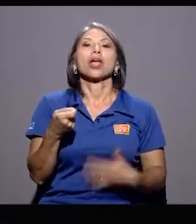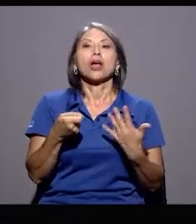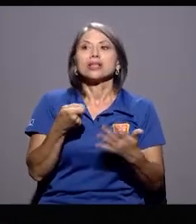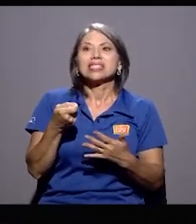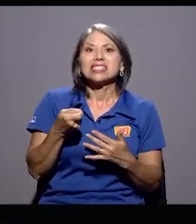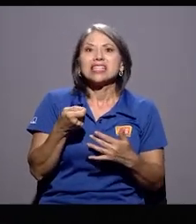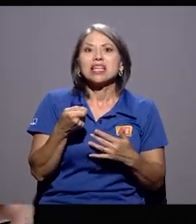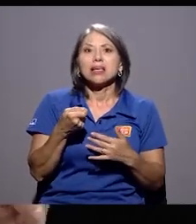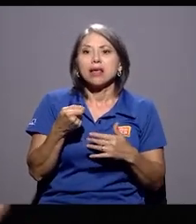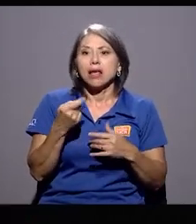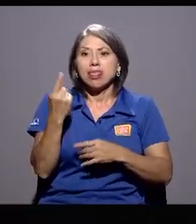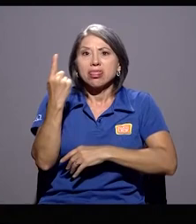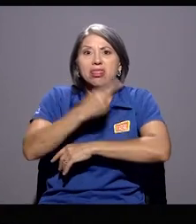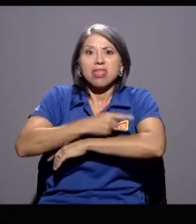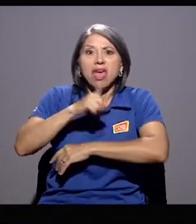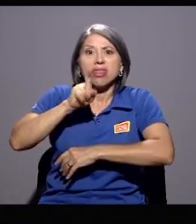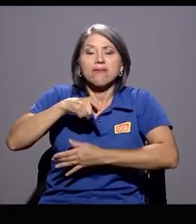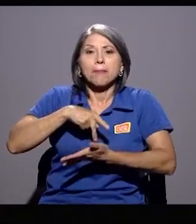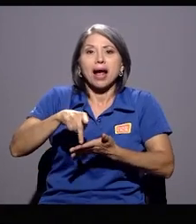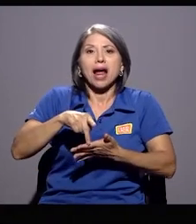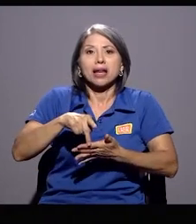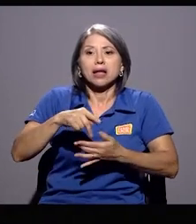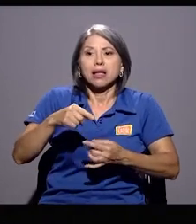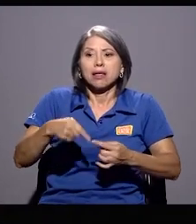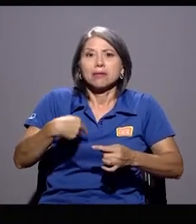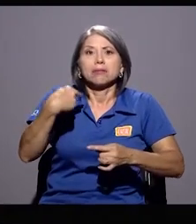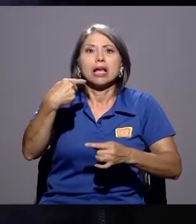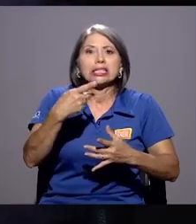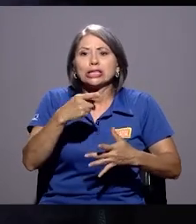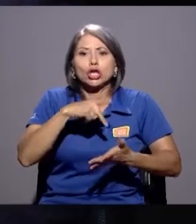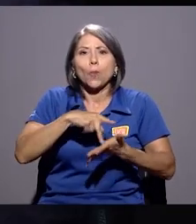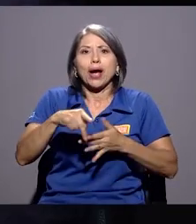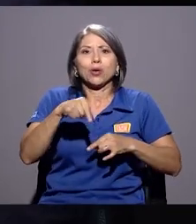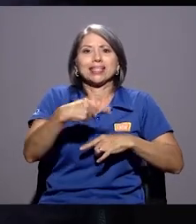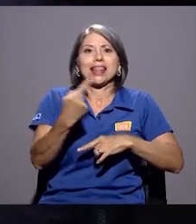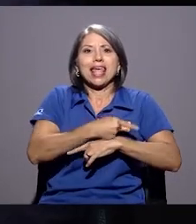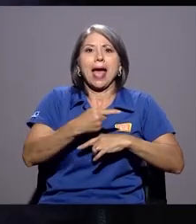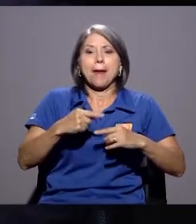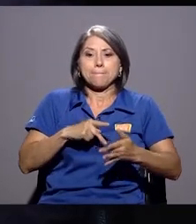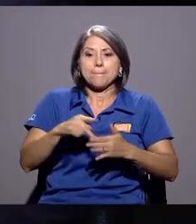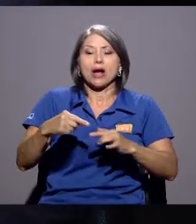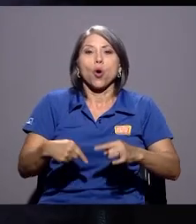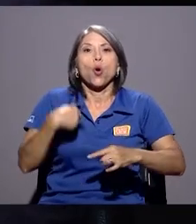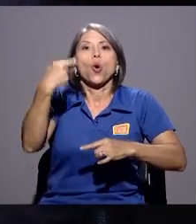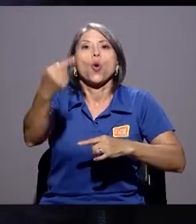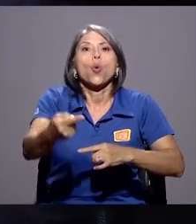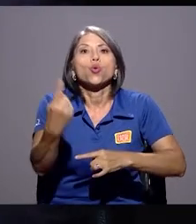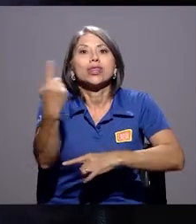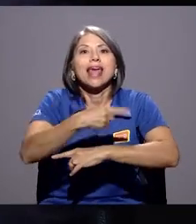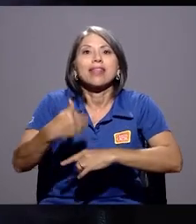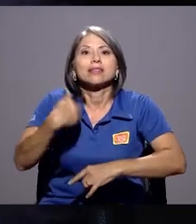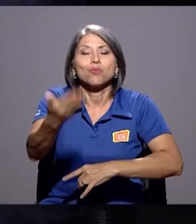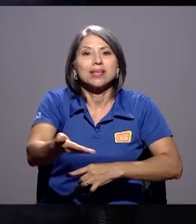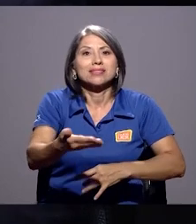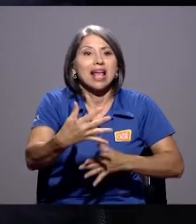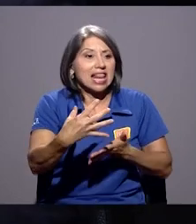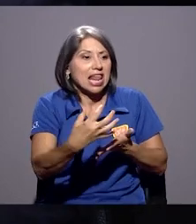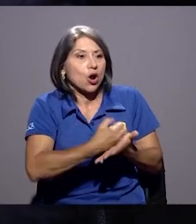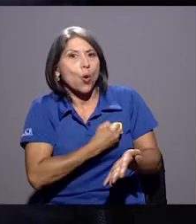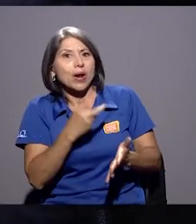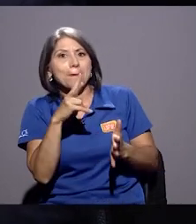se pasó por un día, le pueden llegar hasta cobrar 20 mil pesos por no haber pagado ese día, mal los intereses. Por 15 minutos que usted se pase,